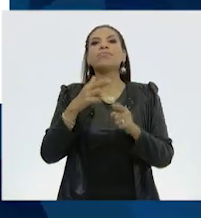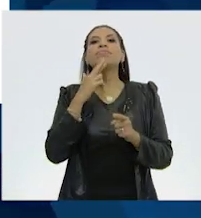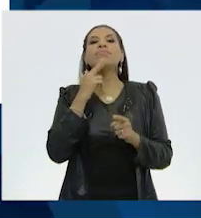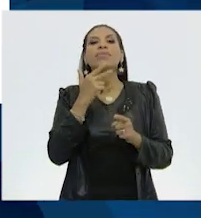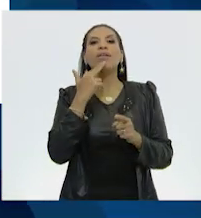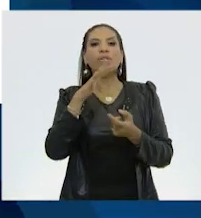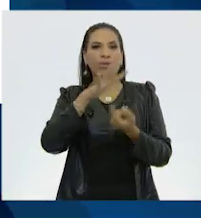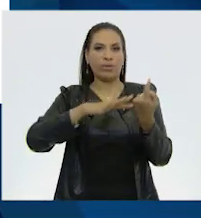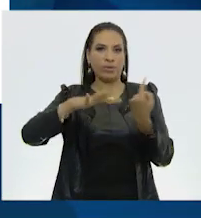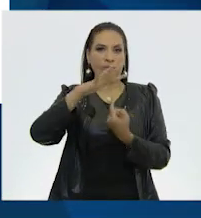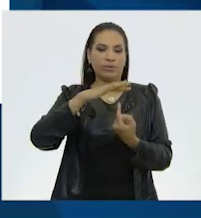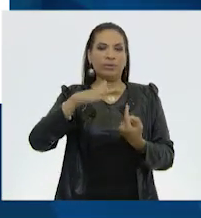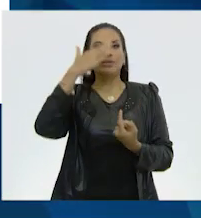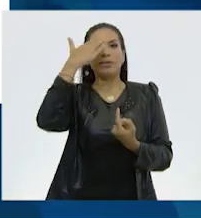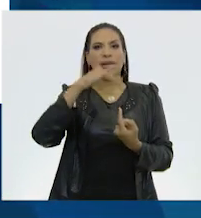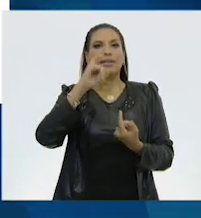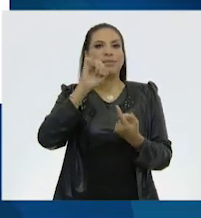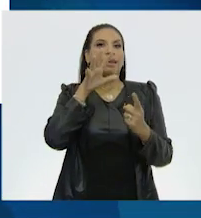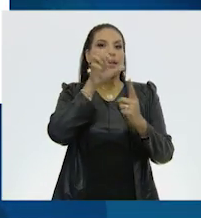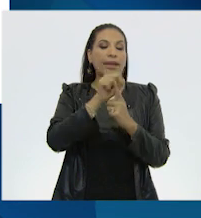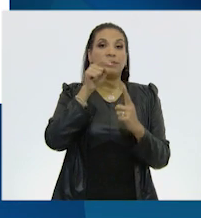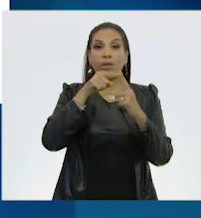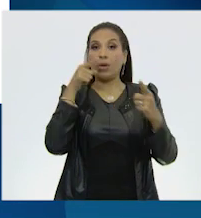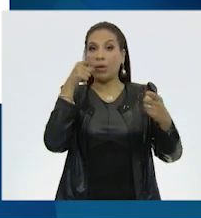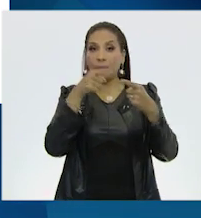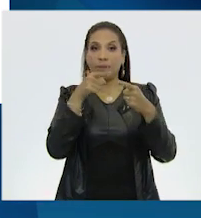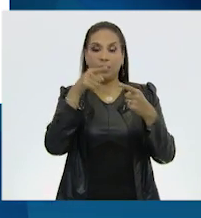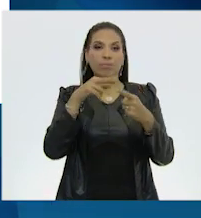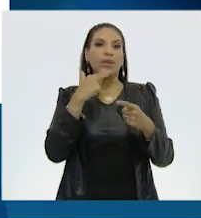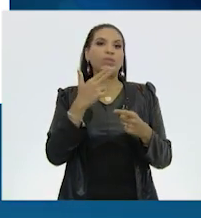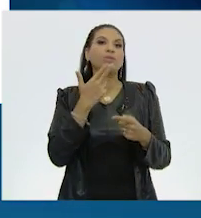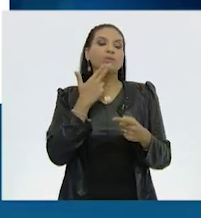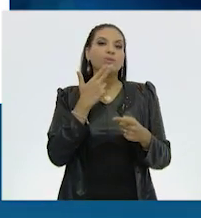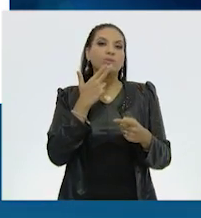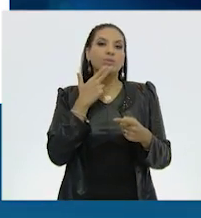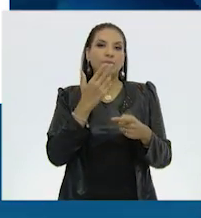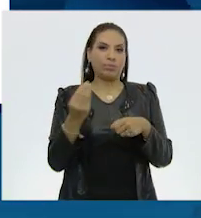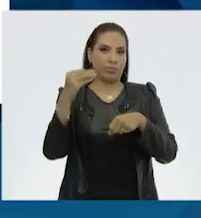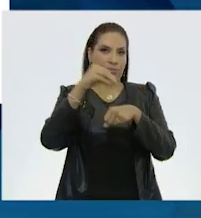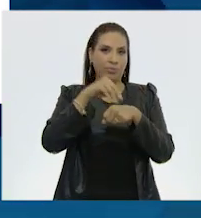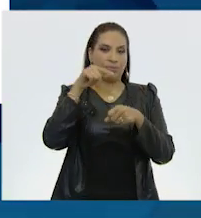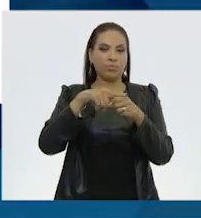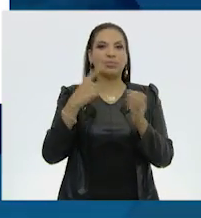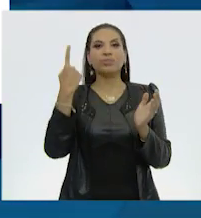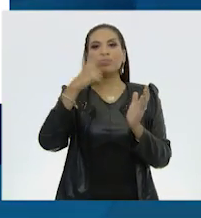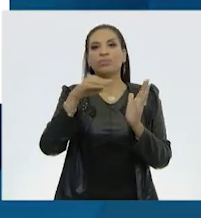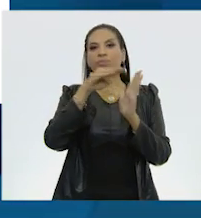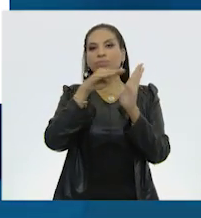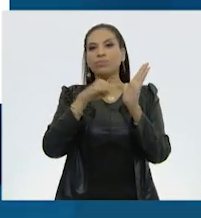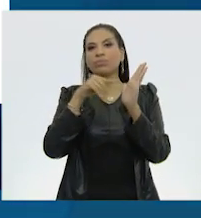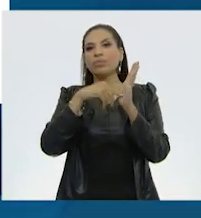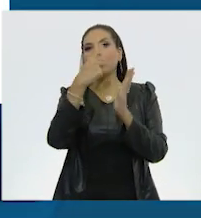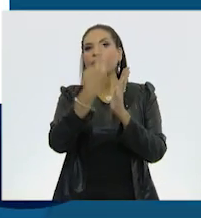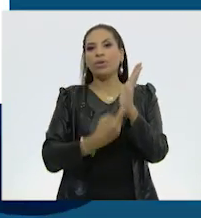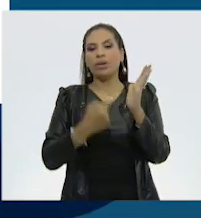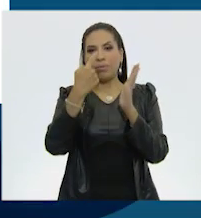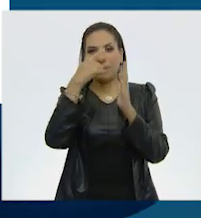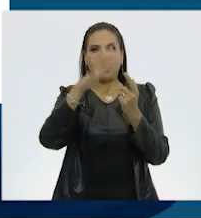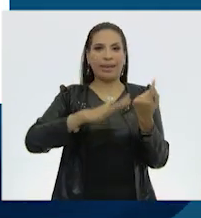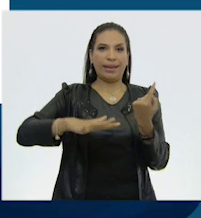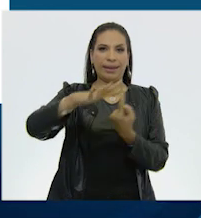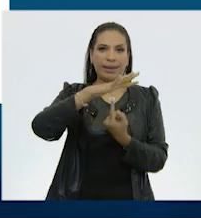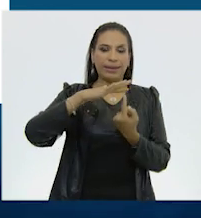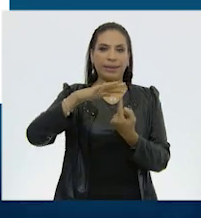condiciones y saber si se están alcanzando los objetivos de conservación establecidos en el decreto y el programa de manejo del área,